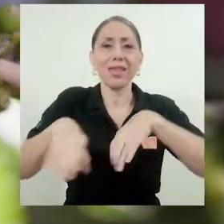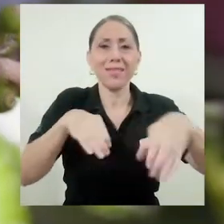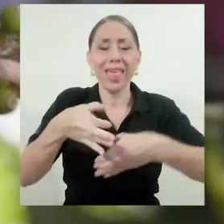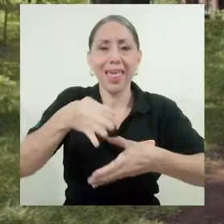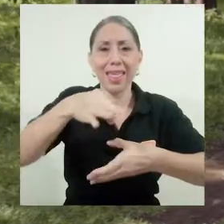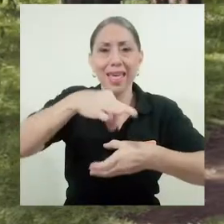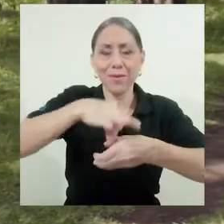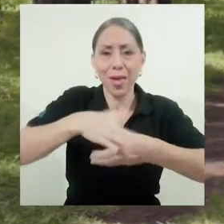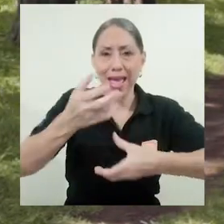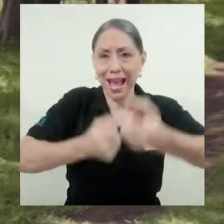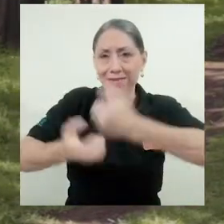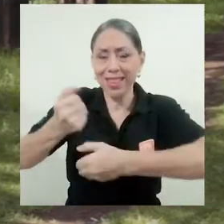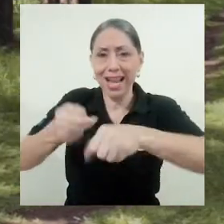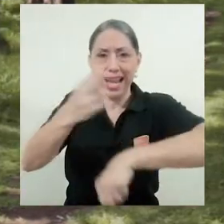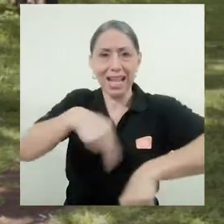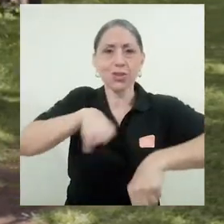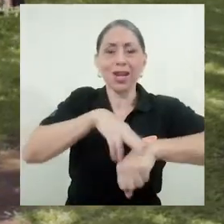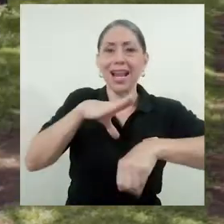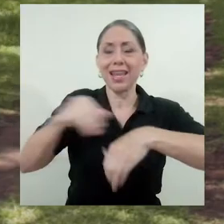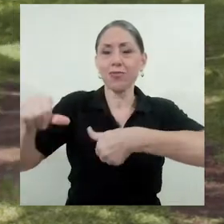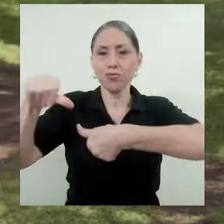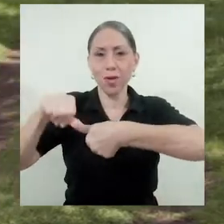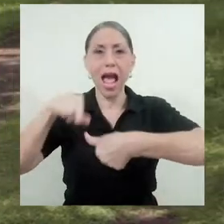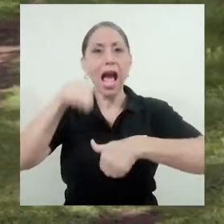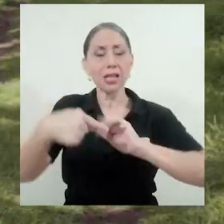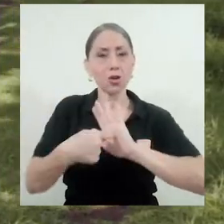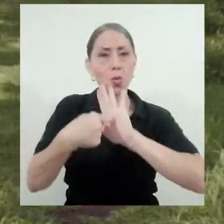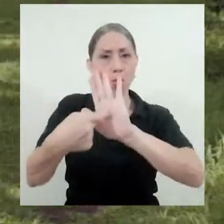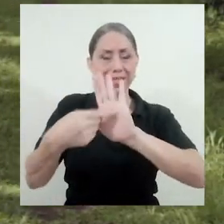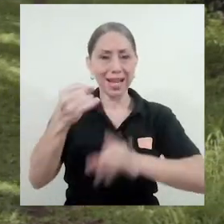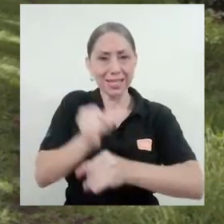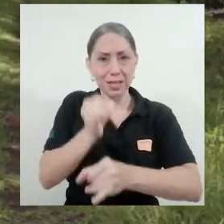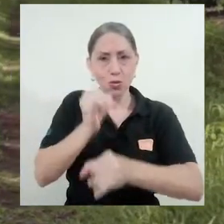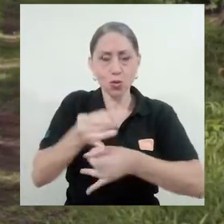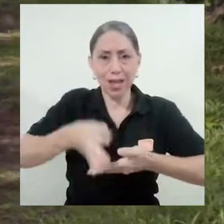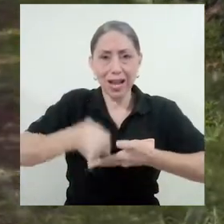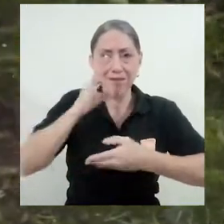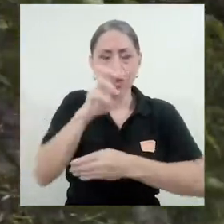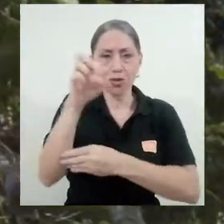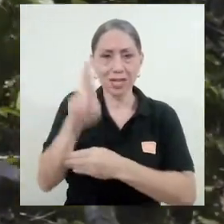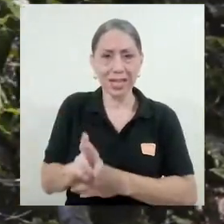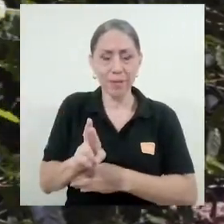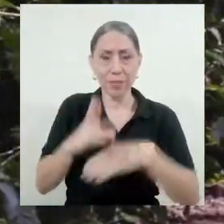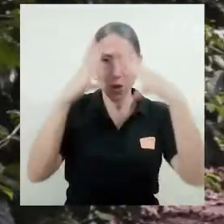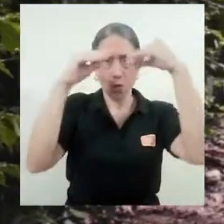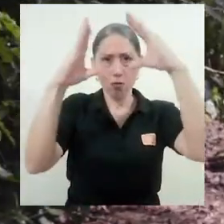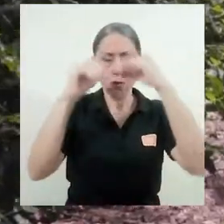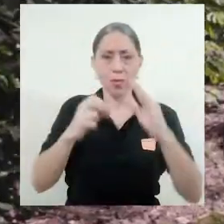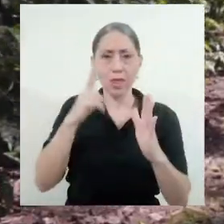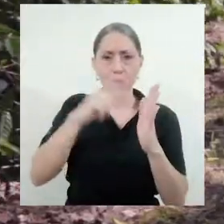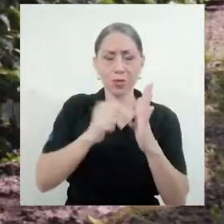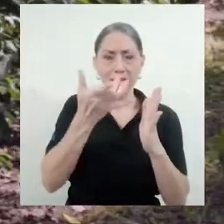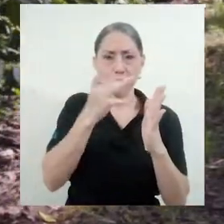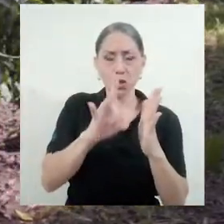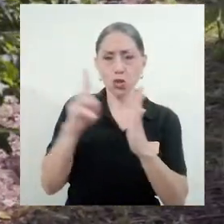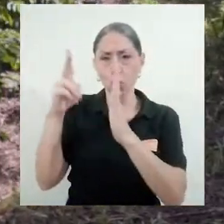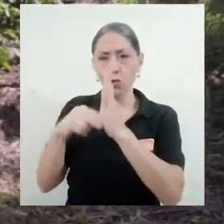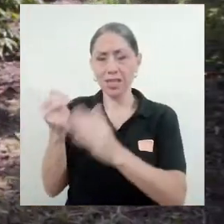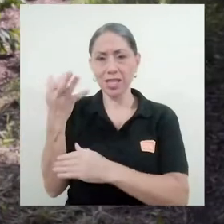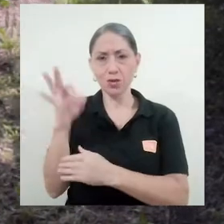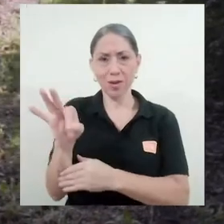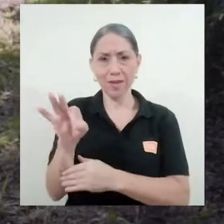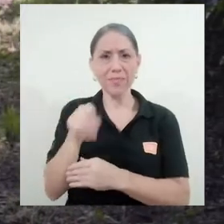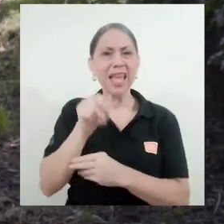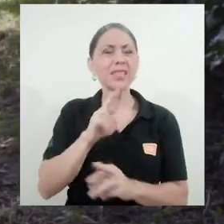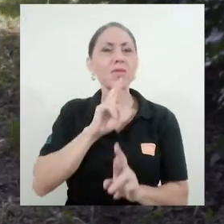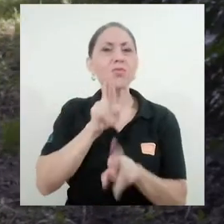regional. Así lo muestra el Instituto del Café de Costa Rica en un informe sobre la cosecha del 2018-2019, que